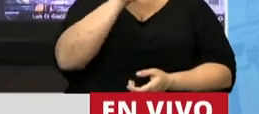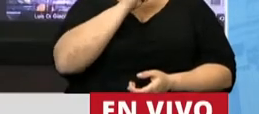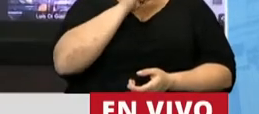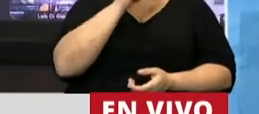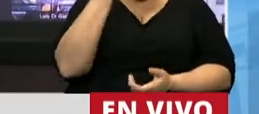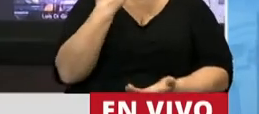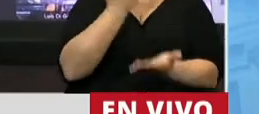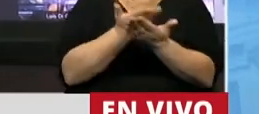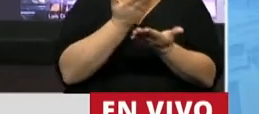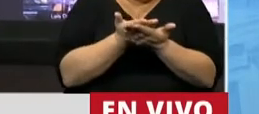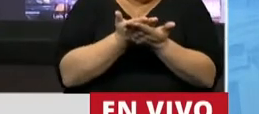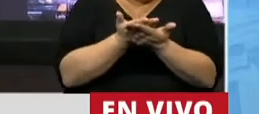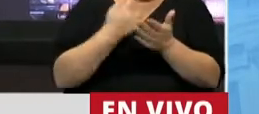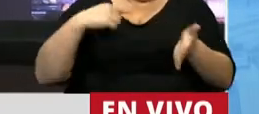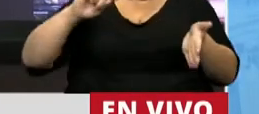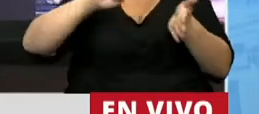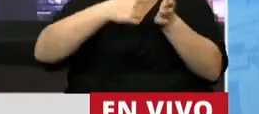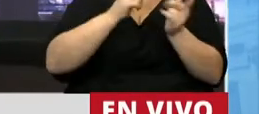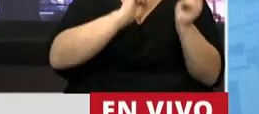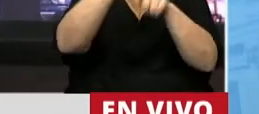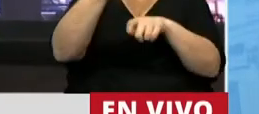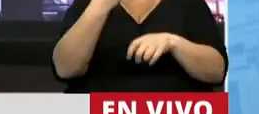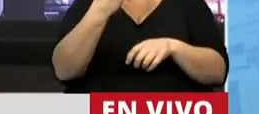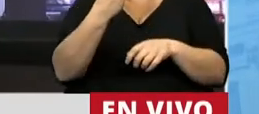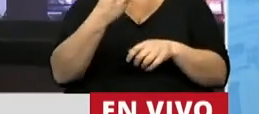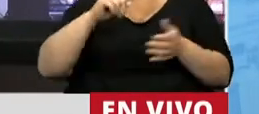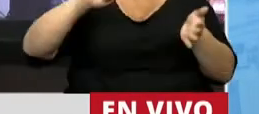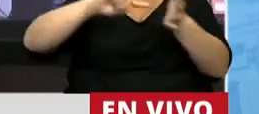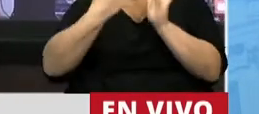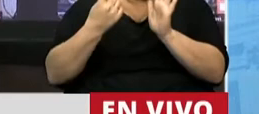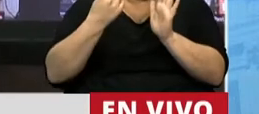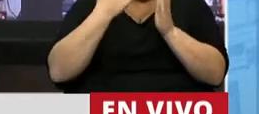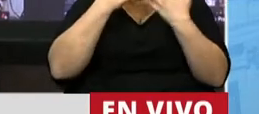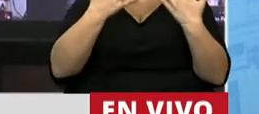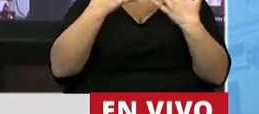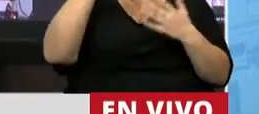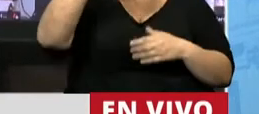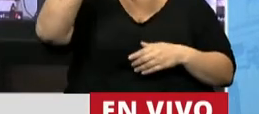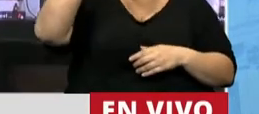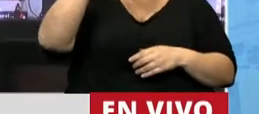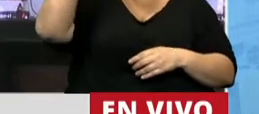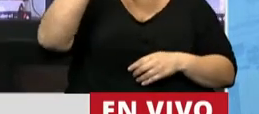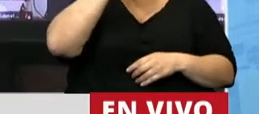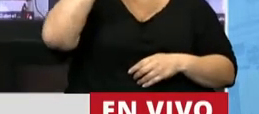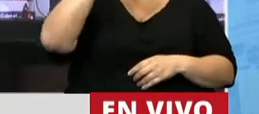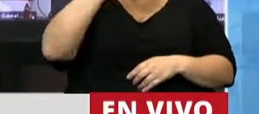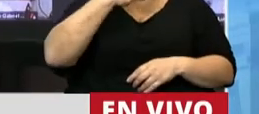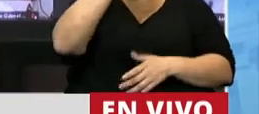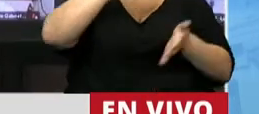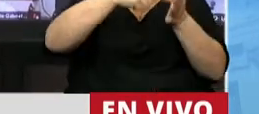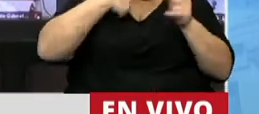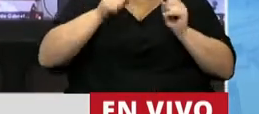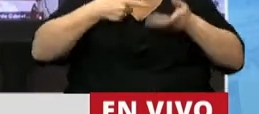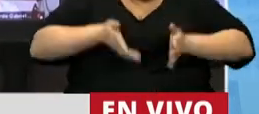propuesta como capital alterna a la ciudad histórica de Montero. Ciudad donde